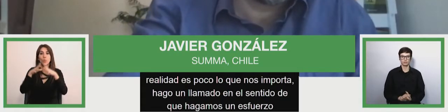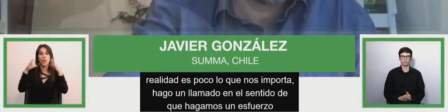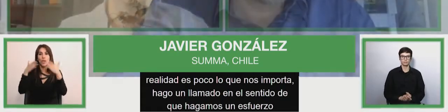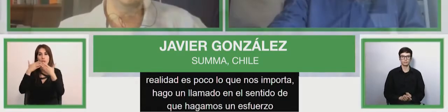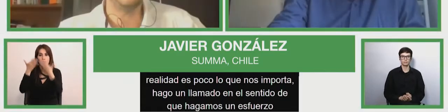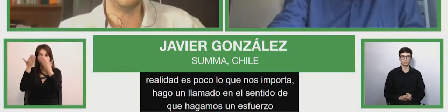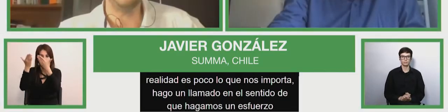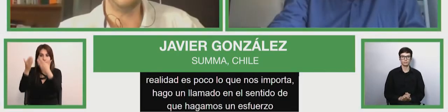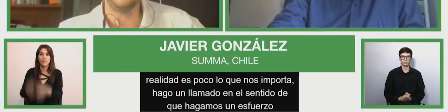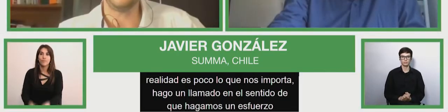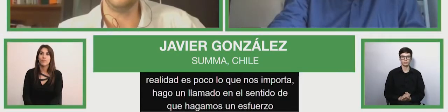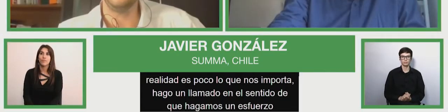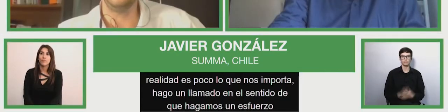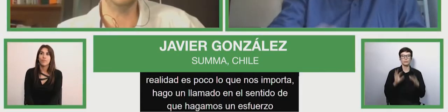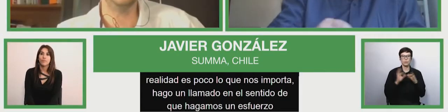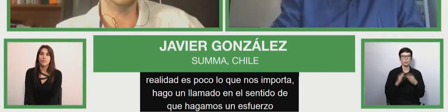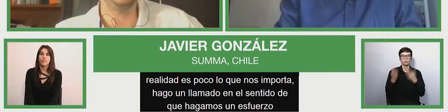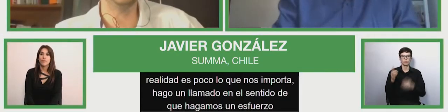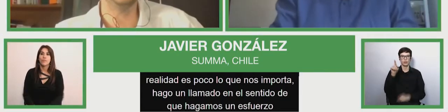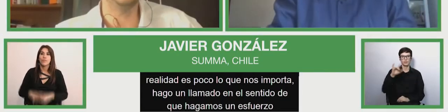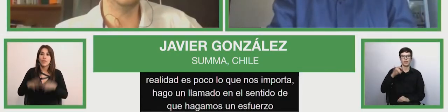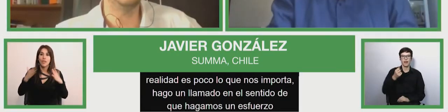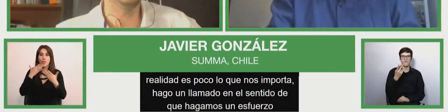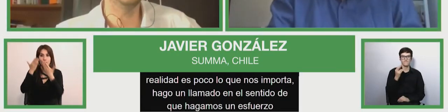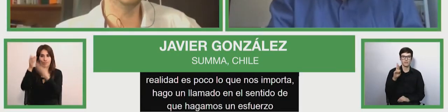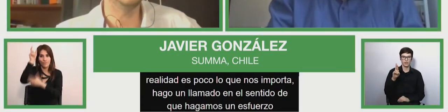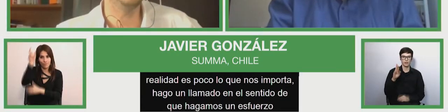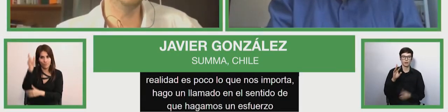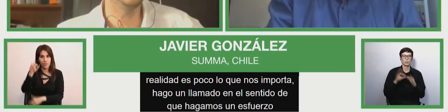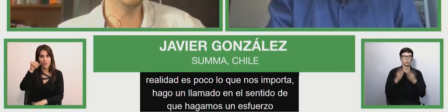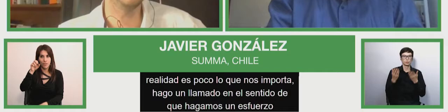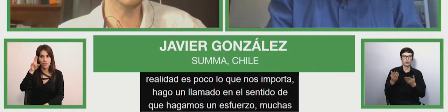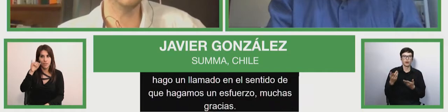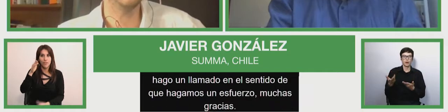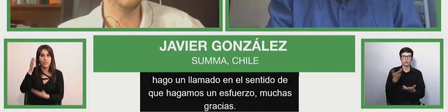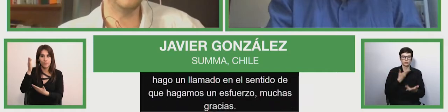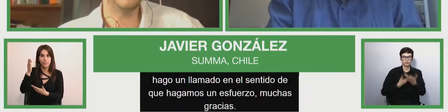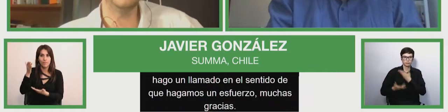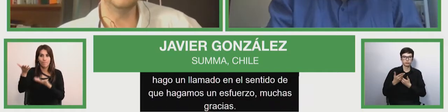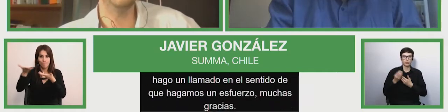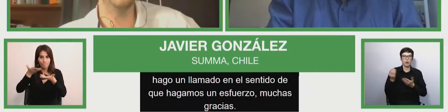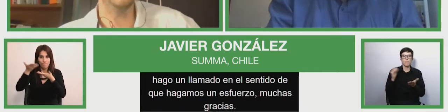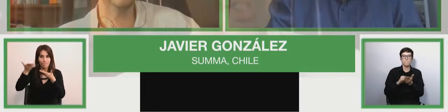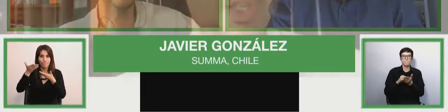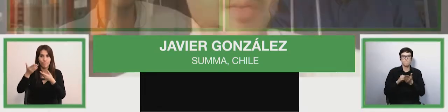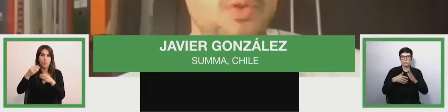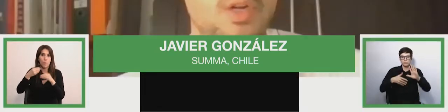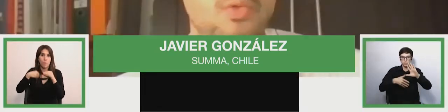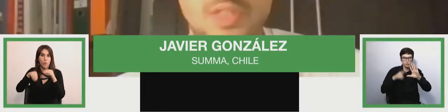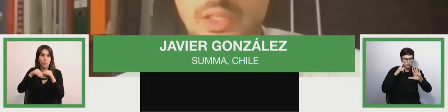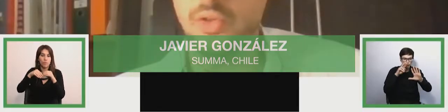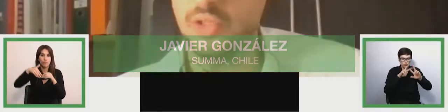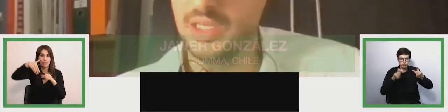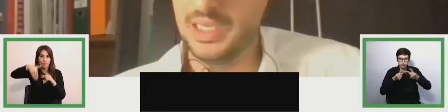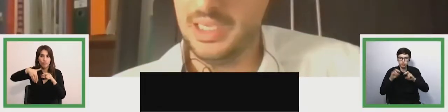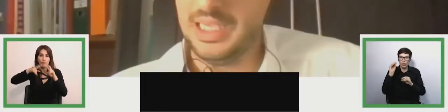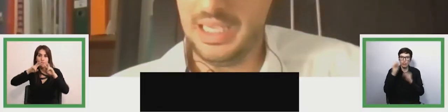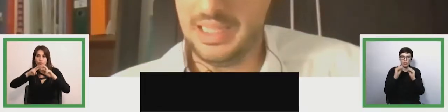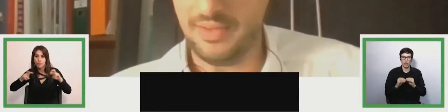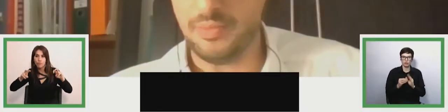gracias a ti, Javier. Muchas gracias para darnos esta dimensión más regional. gracias, Javier, por hacer este